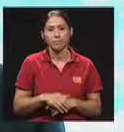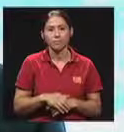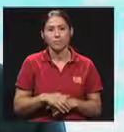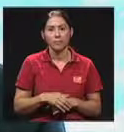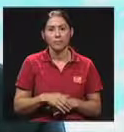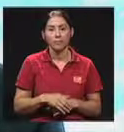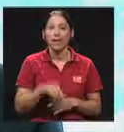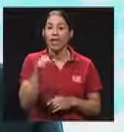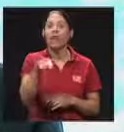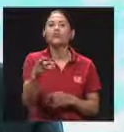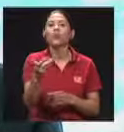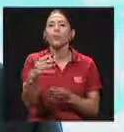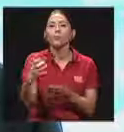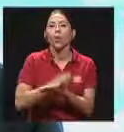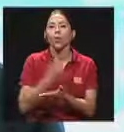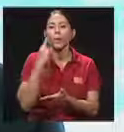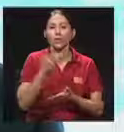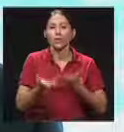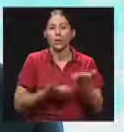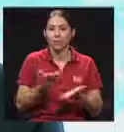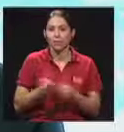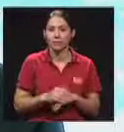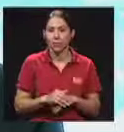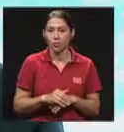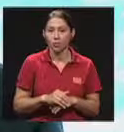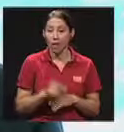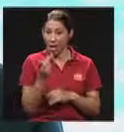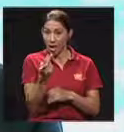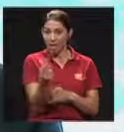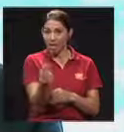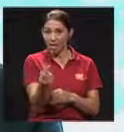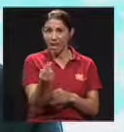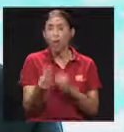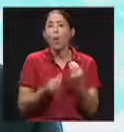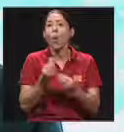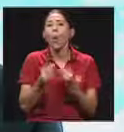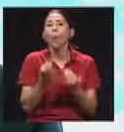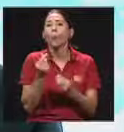servicio que recibo, en la forma en la cual se invierten los recursos